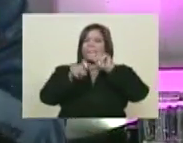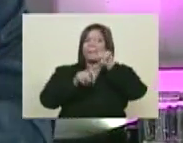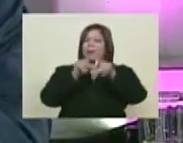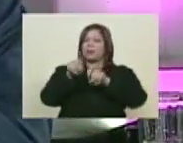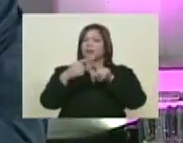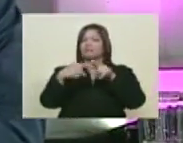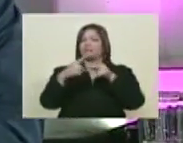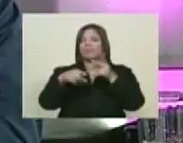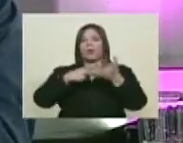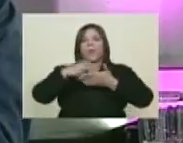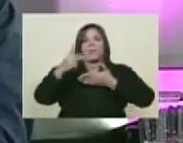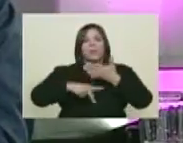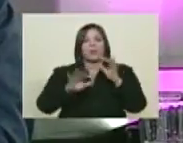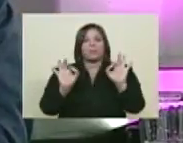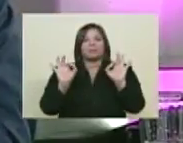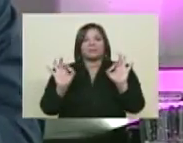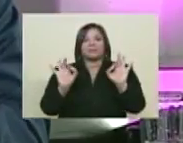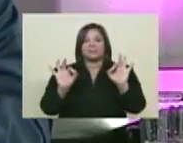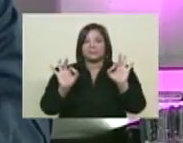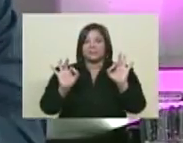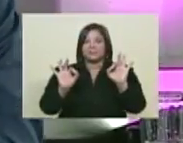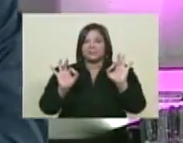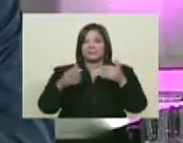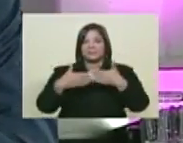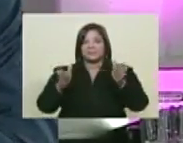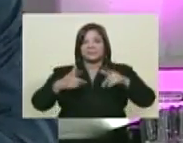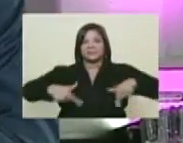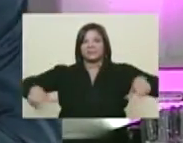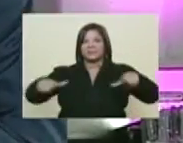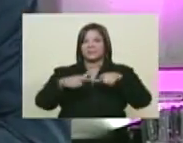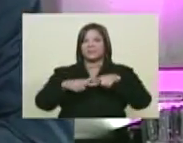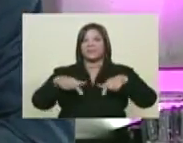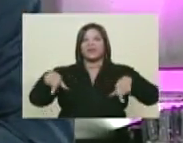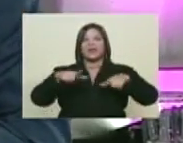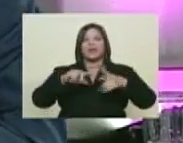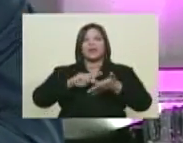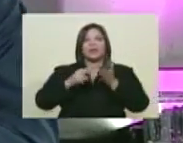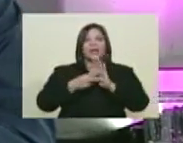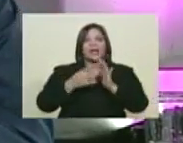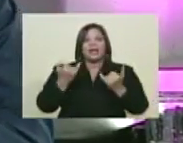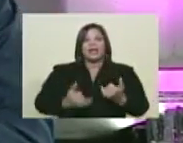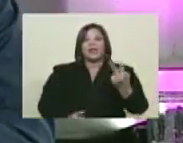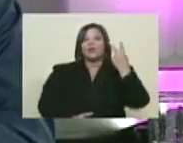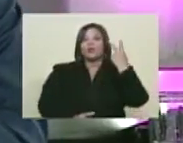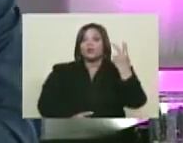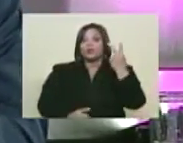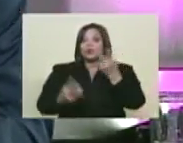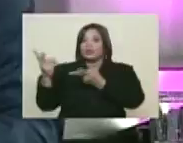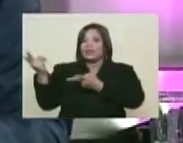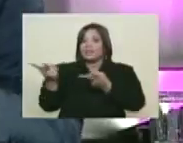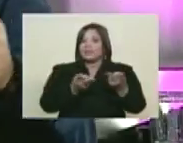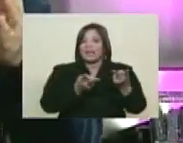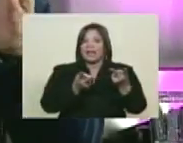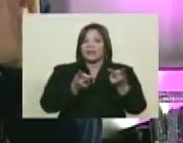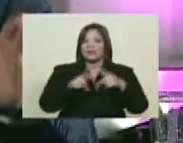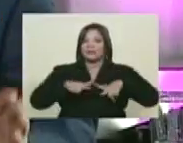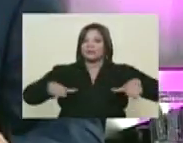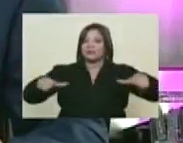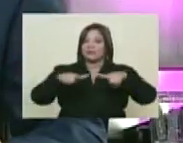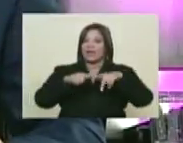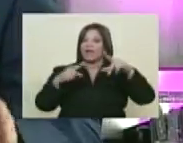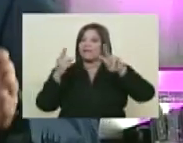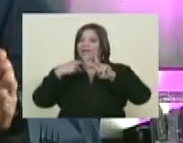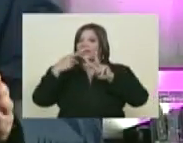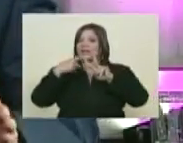a tener un programa particular. Estamos saliendo desde este lugar ya descrito. Y vamos a tener dos invitados. No estamos en los estudios venezolanos de